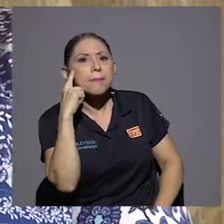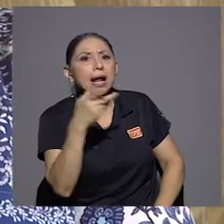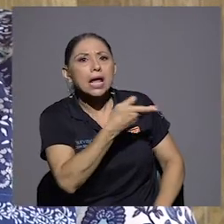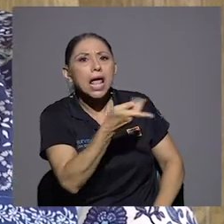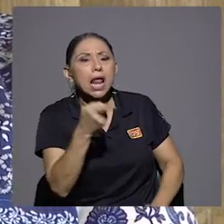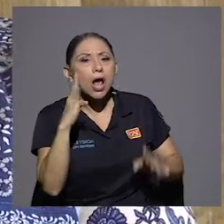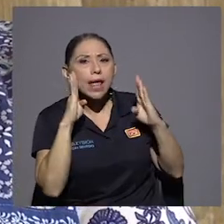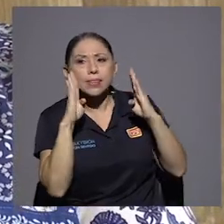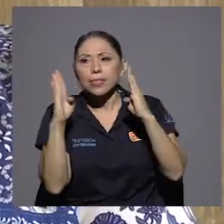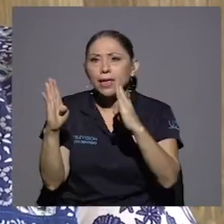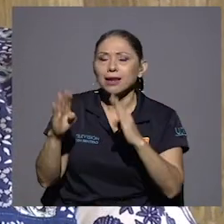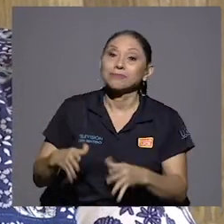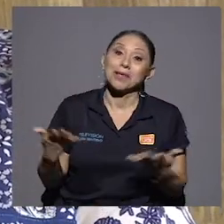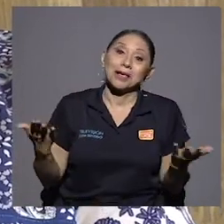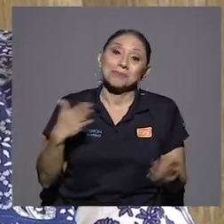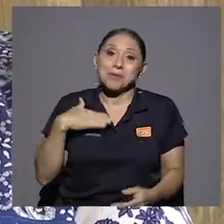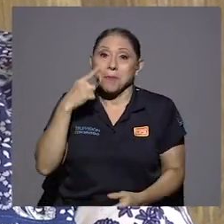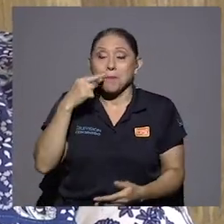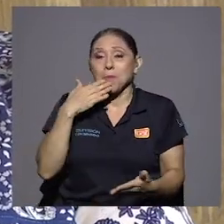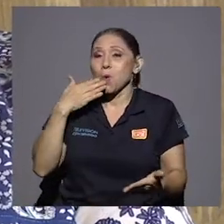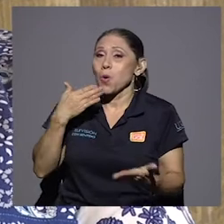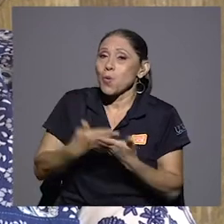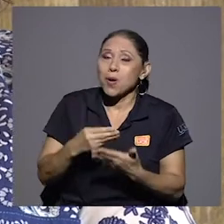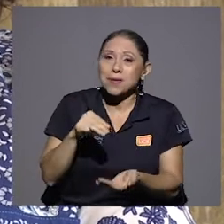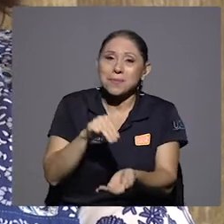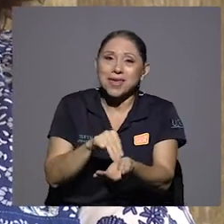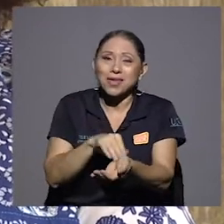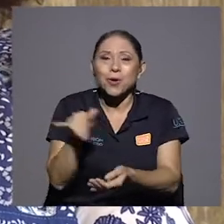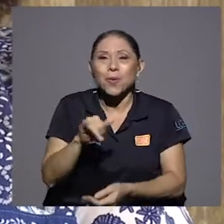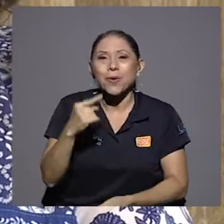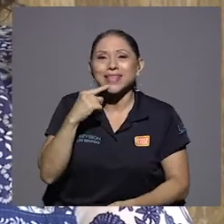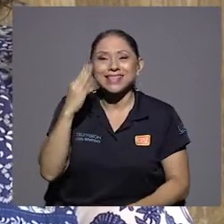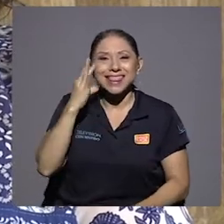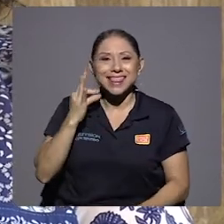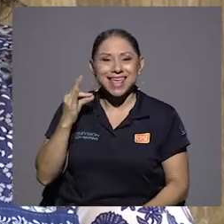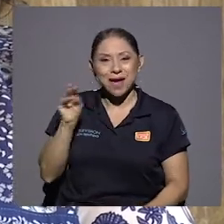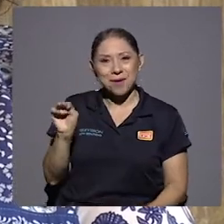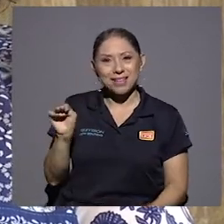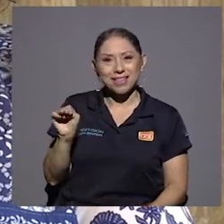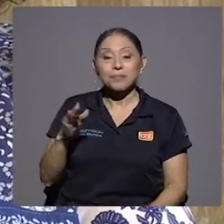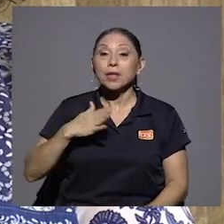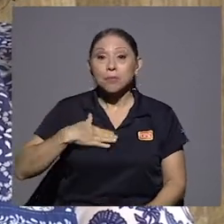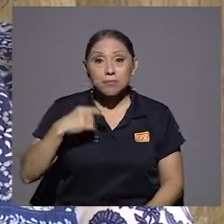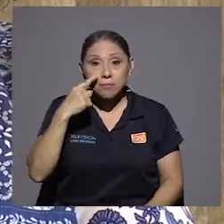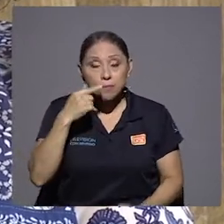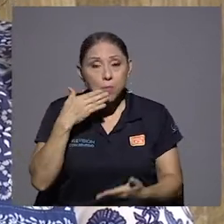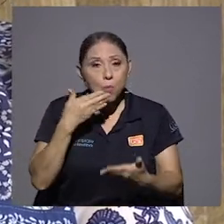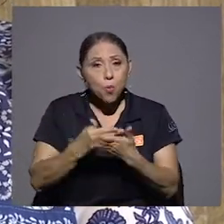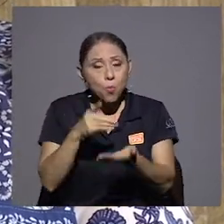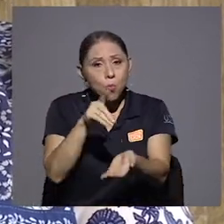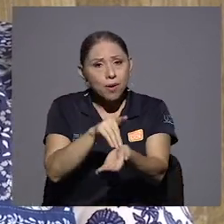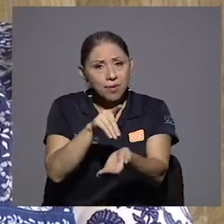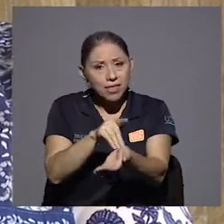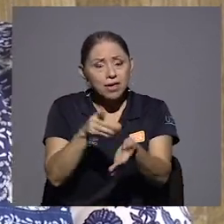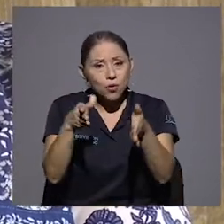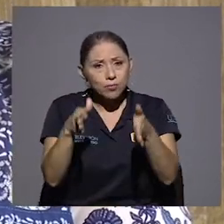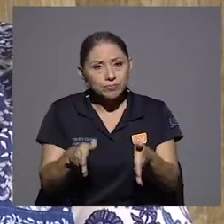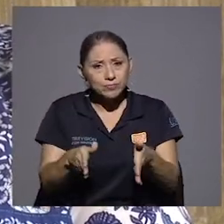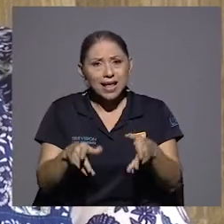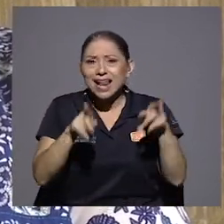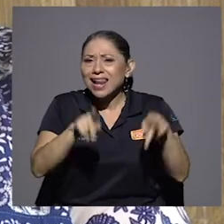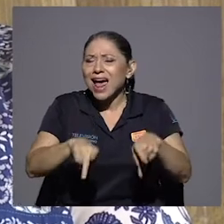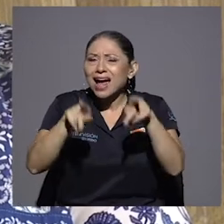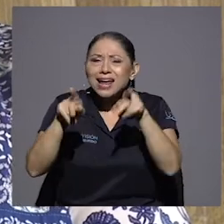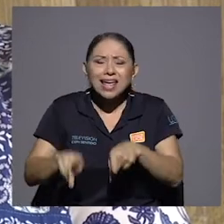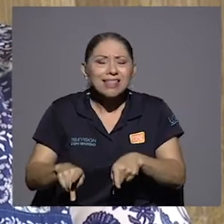buen médico como dice tía Marta. Así es. Era muy buen médico y la gente seguía teniéndole mucha